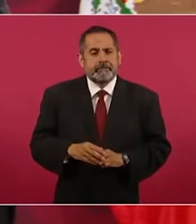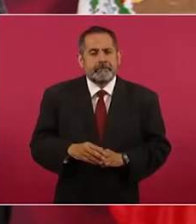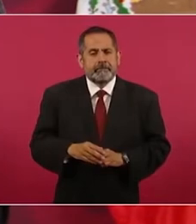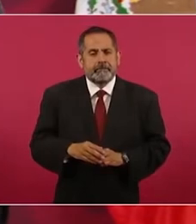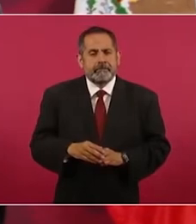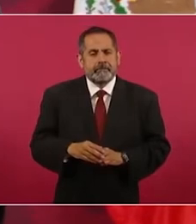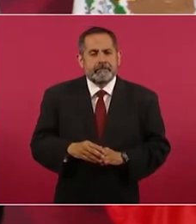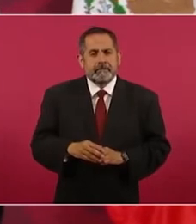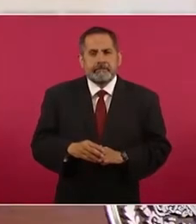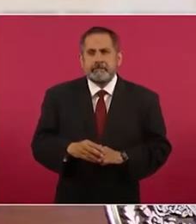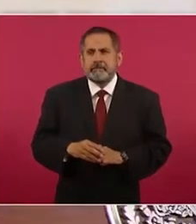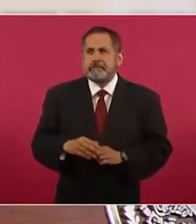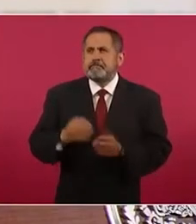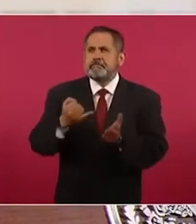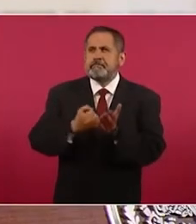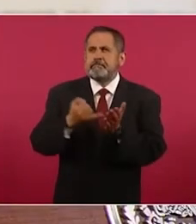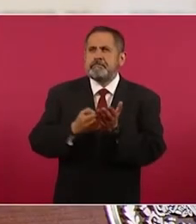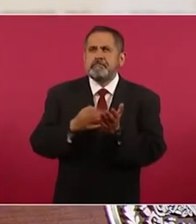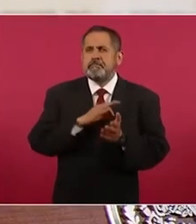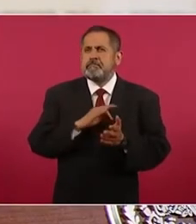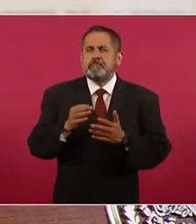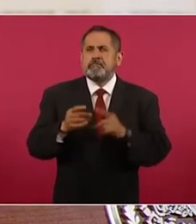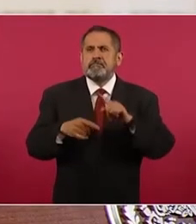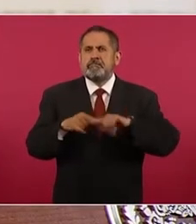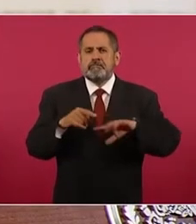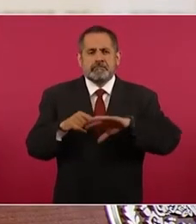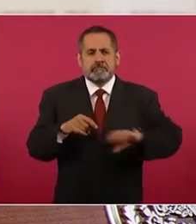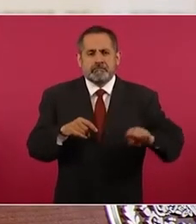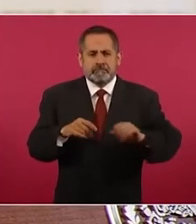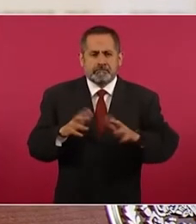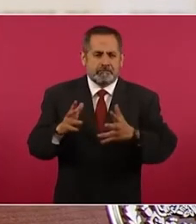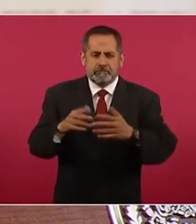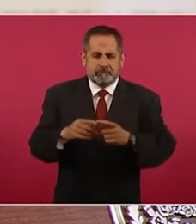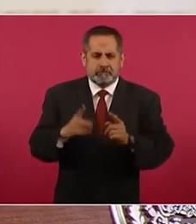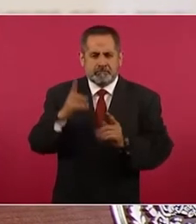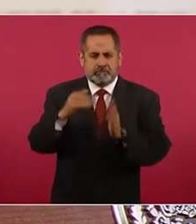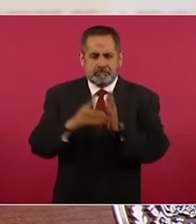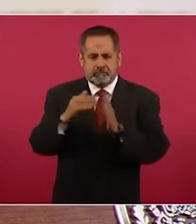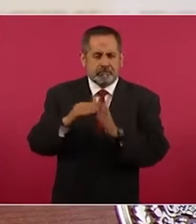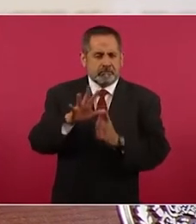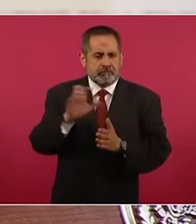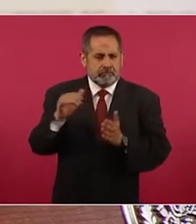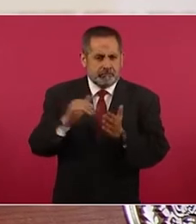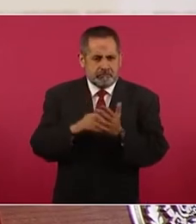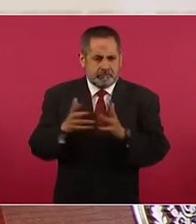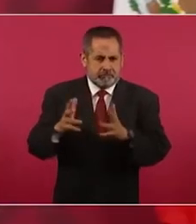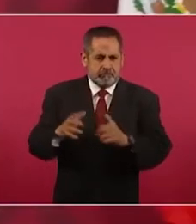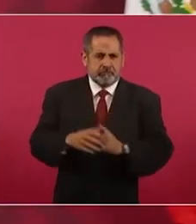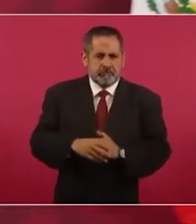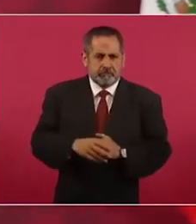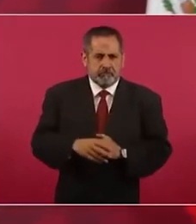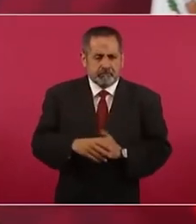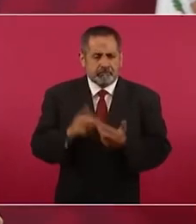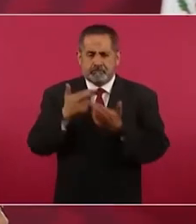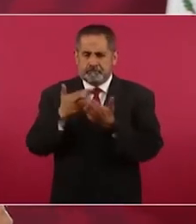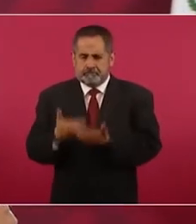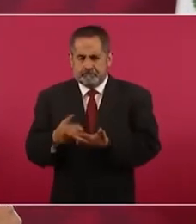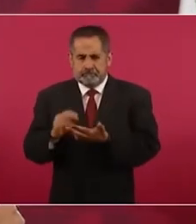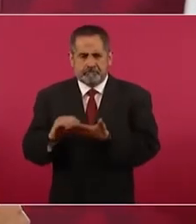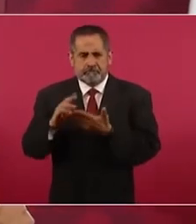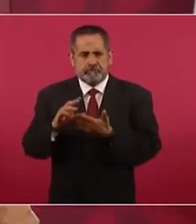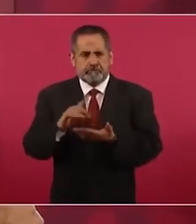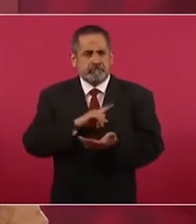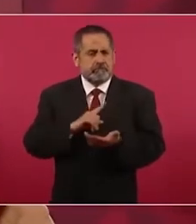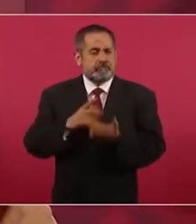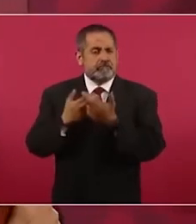impuestos como de un millón 500 mil me quedaban cerca